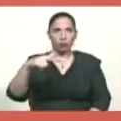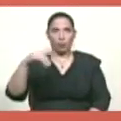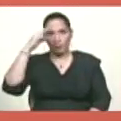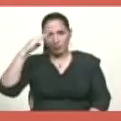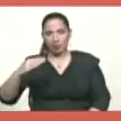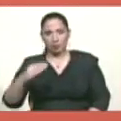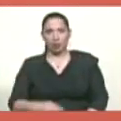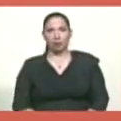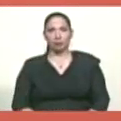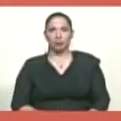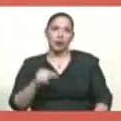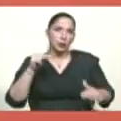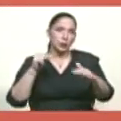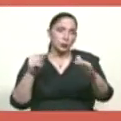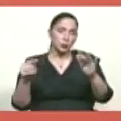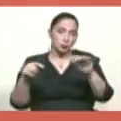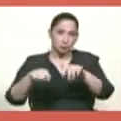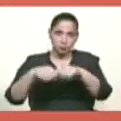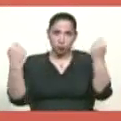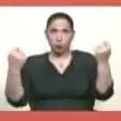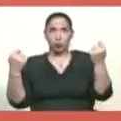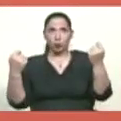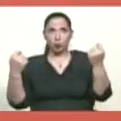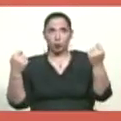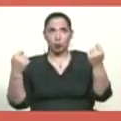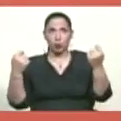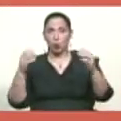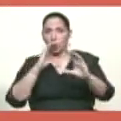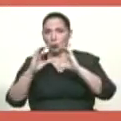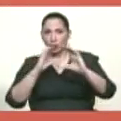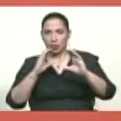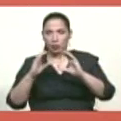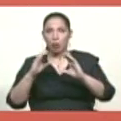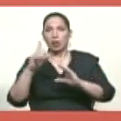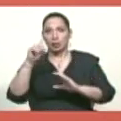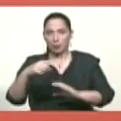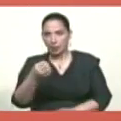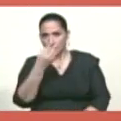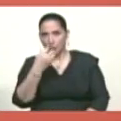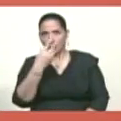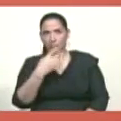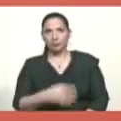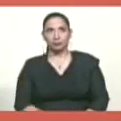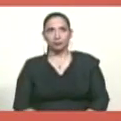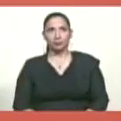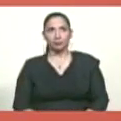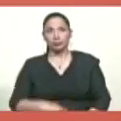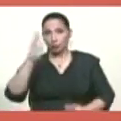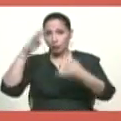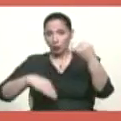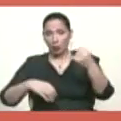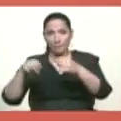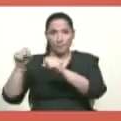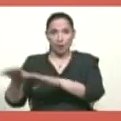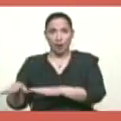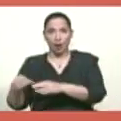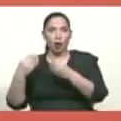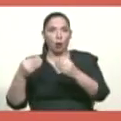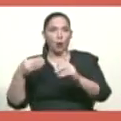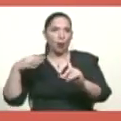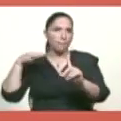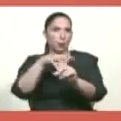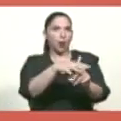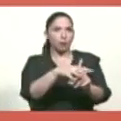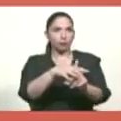interrupción de la red de comunicaciones alrededor de la ciudad de Caracas y el Palacio de Miraflores, este último fue abandonado como punto de ataque